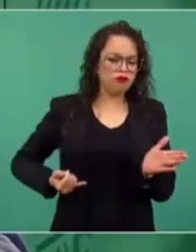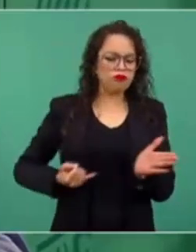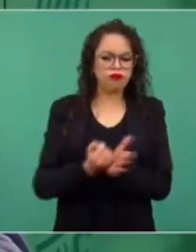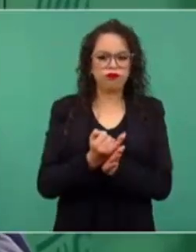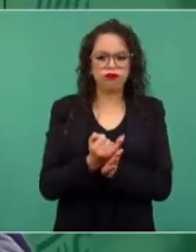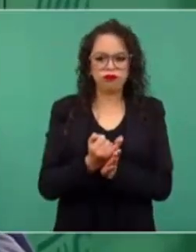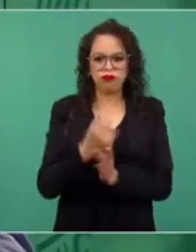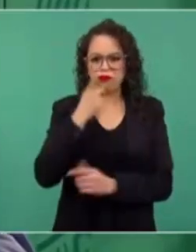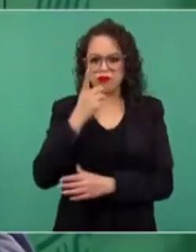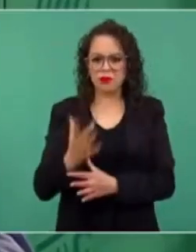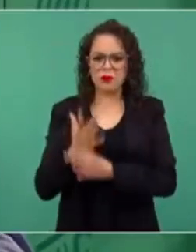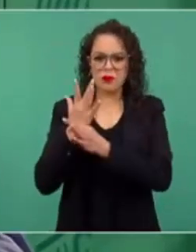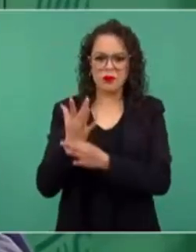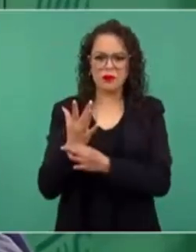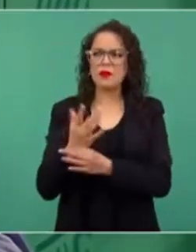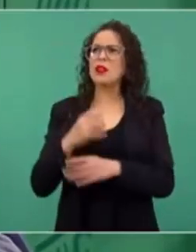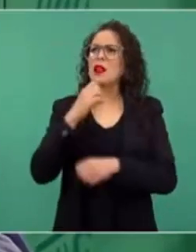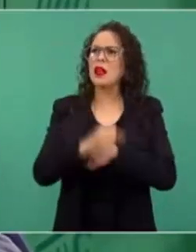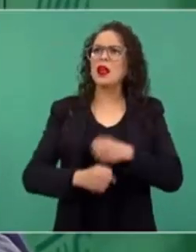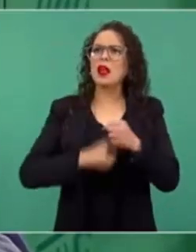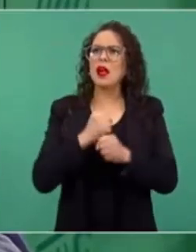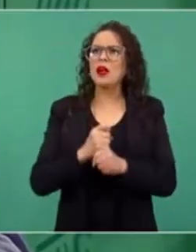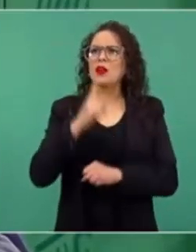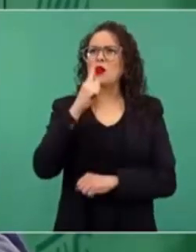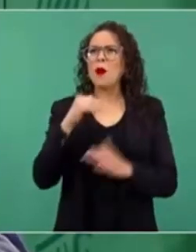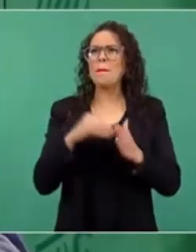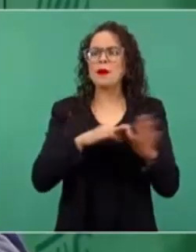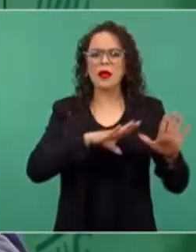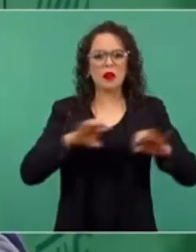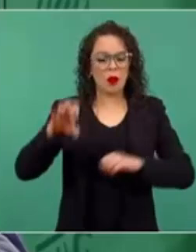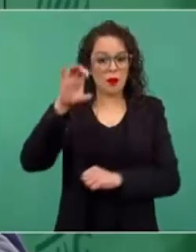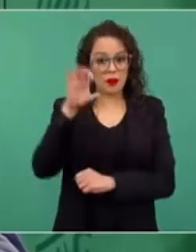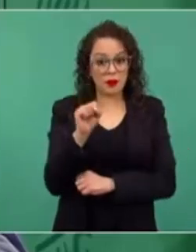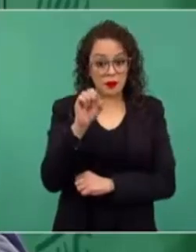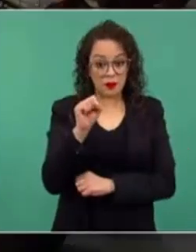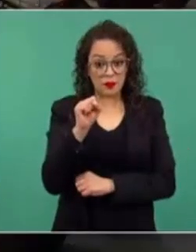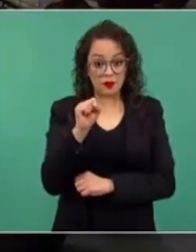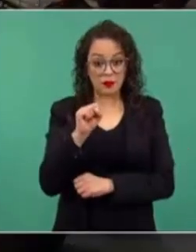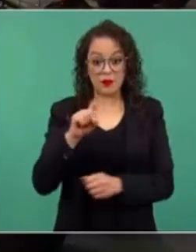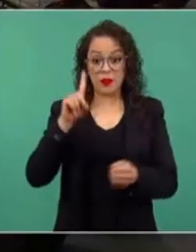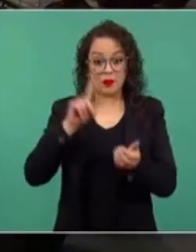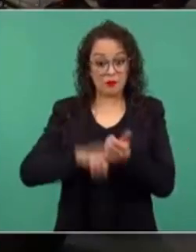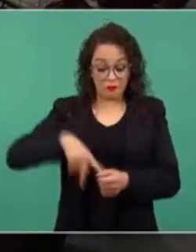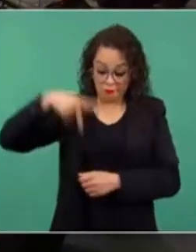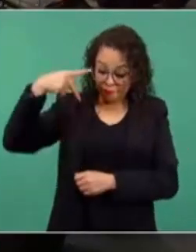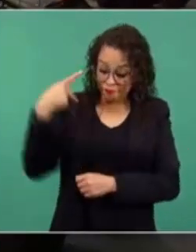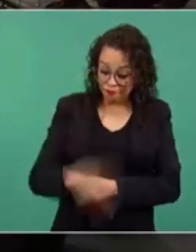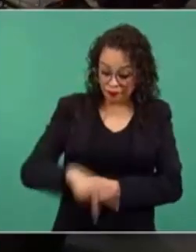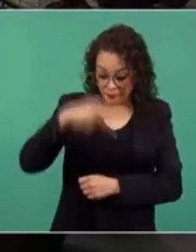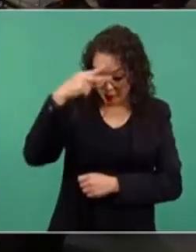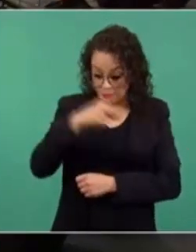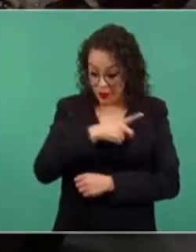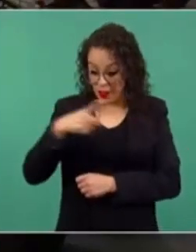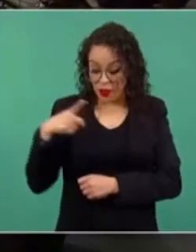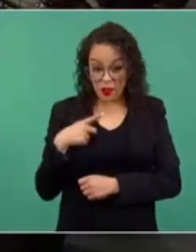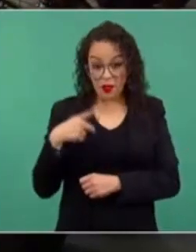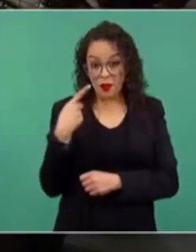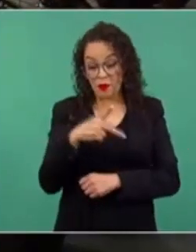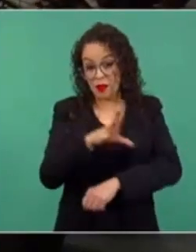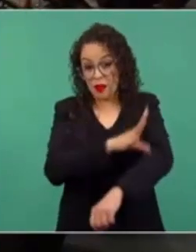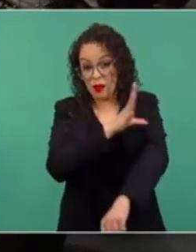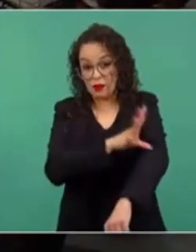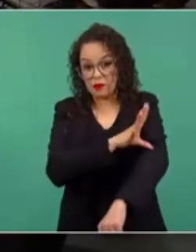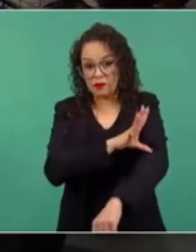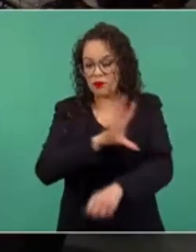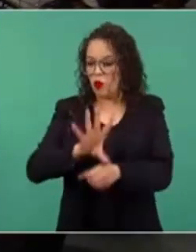1960 de nacionalizar la industria eléctrica, se electrificaron